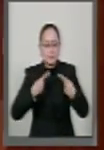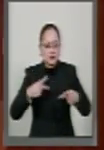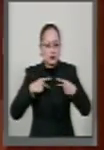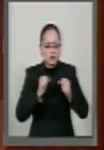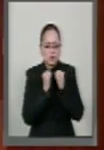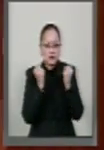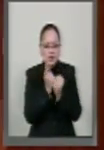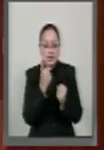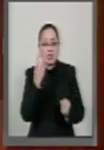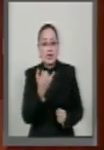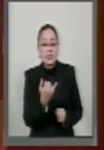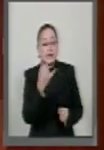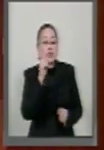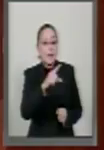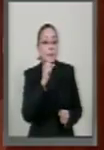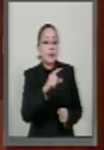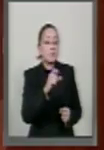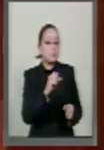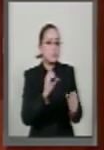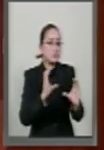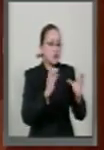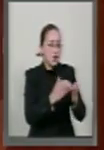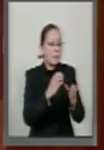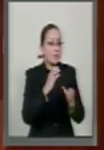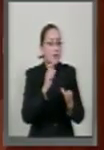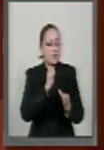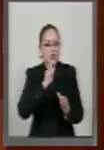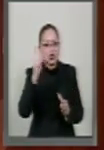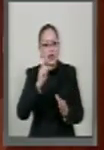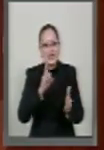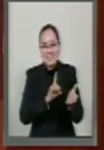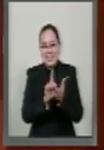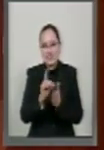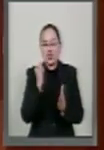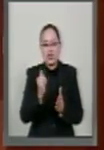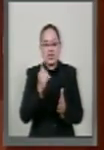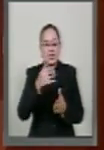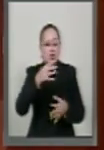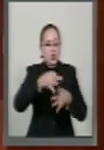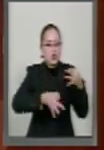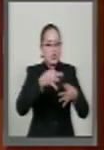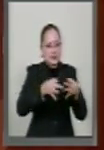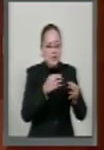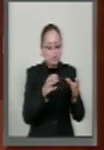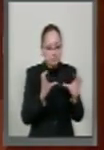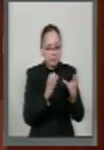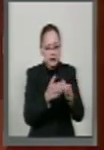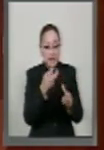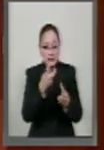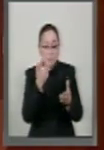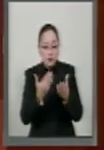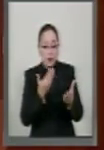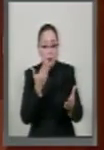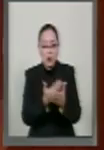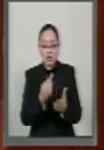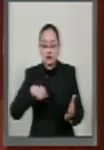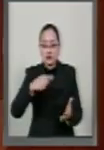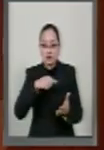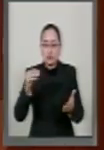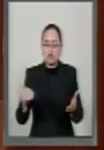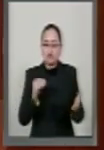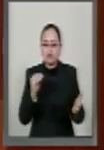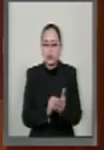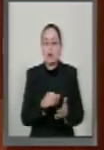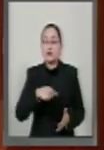actores que integran el foro de los profesionales del derecho y de la carrera judicial. Esta es la propuesta que venimos a someter hoy